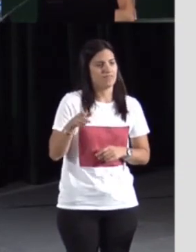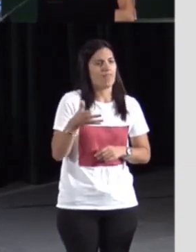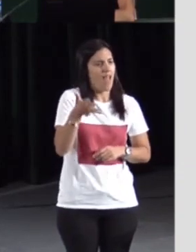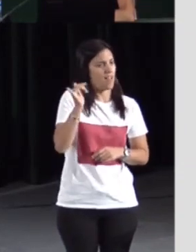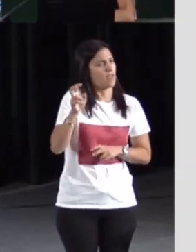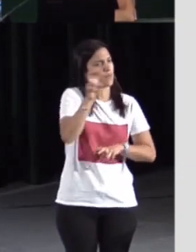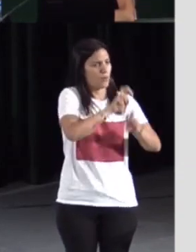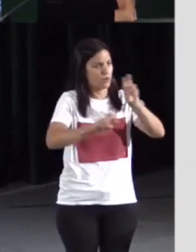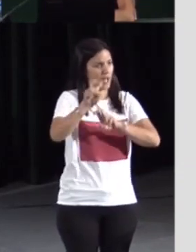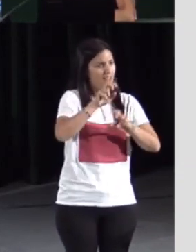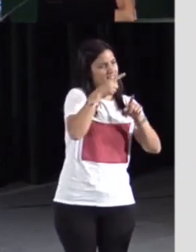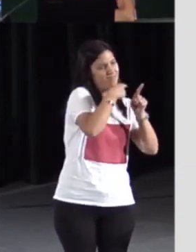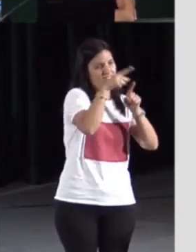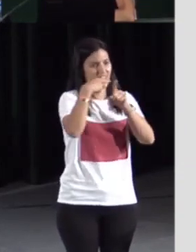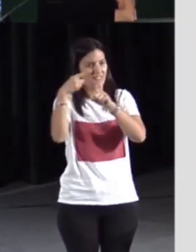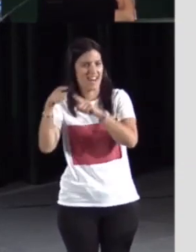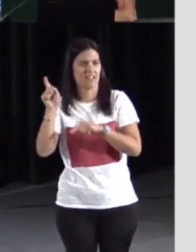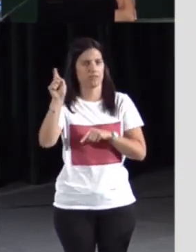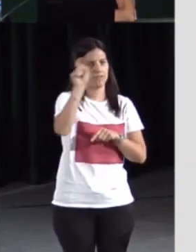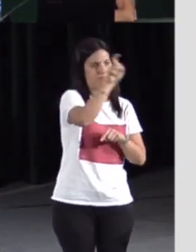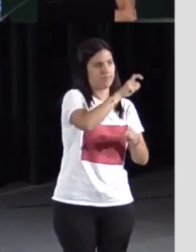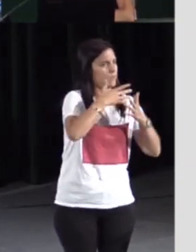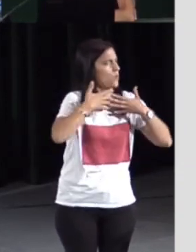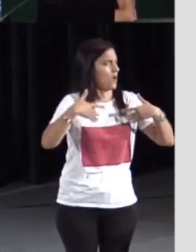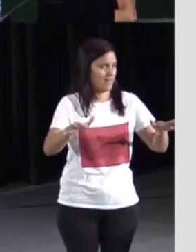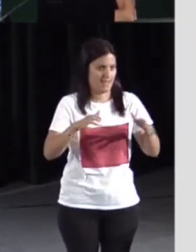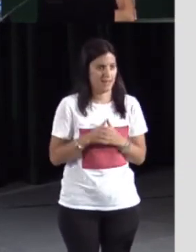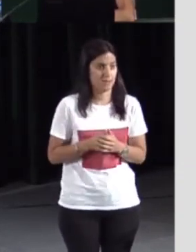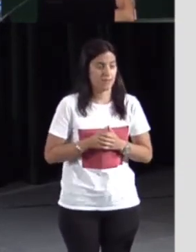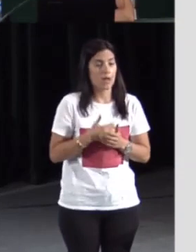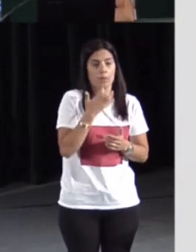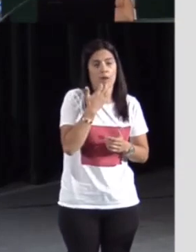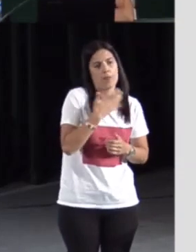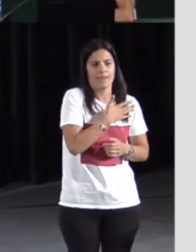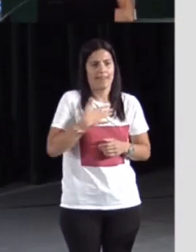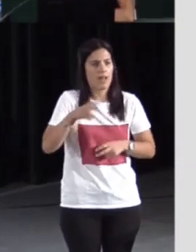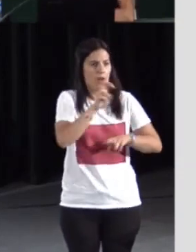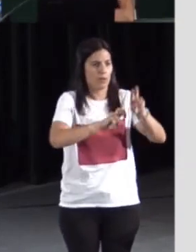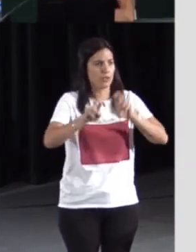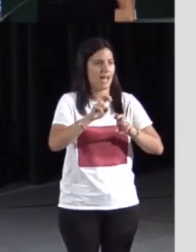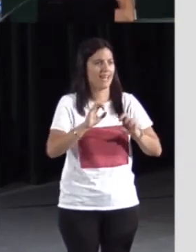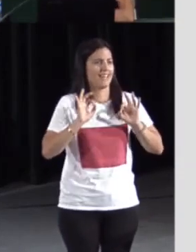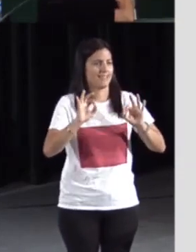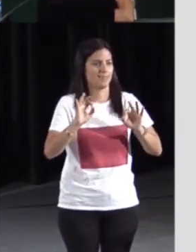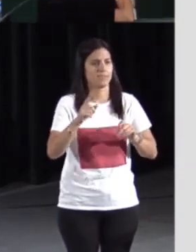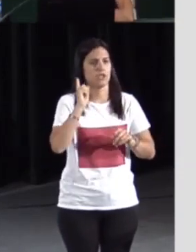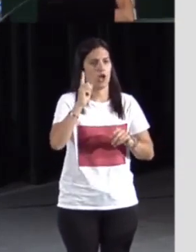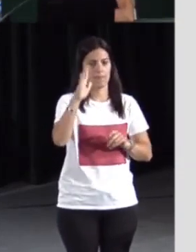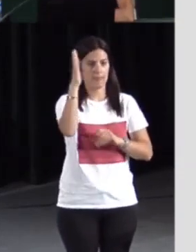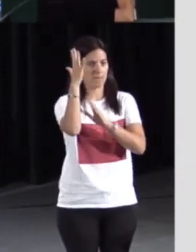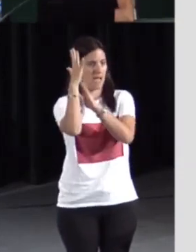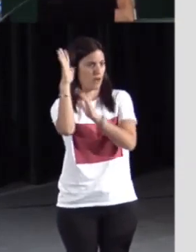Vemos en la parte superior que hay también diferentes criterios de búsqueda. Por ejemplo, podemos hacer una búsqueda de una glosa